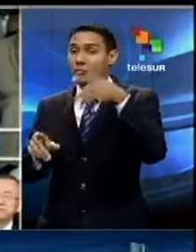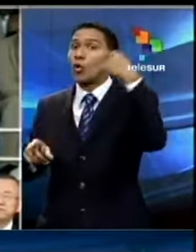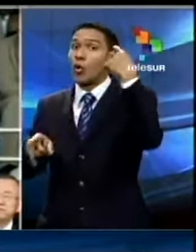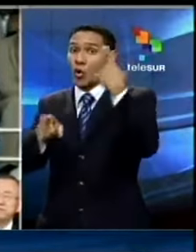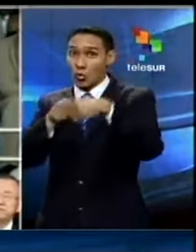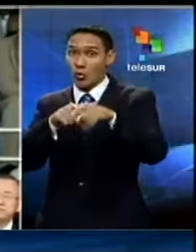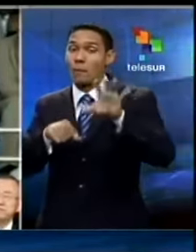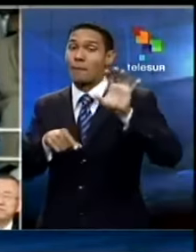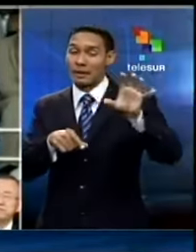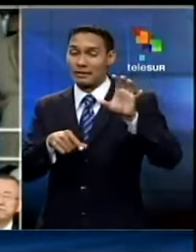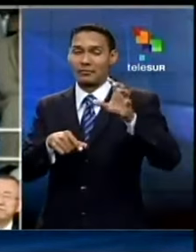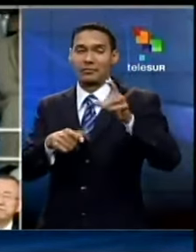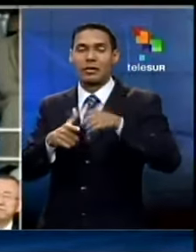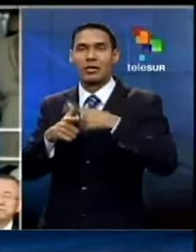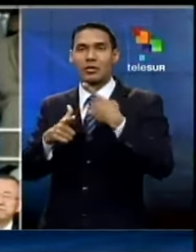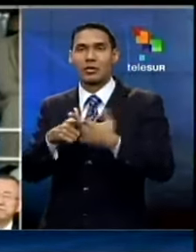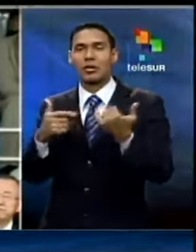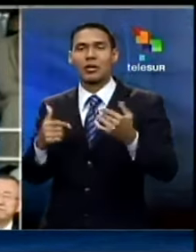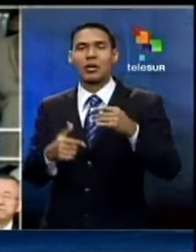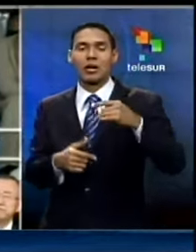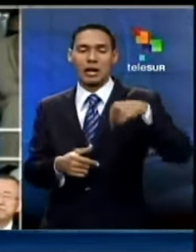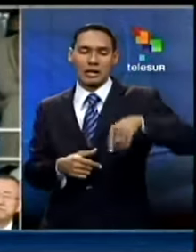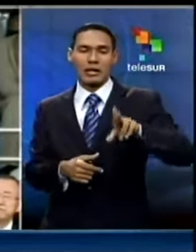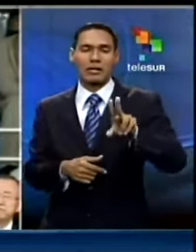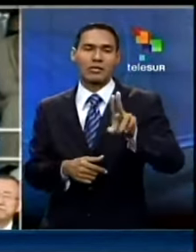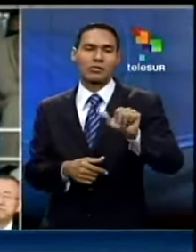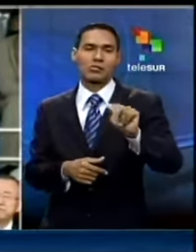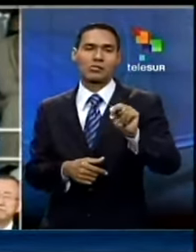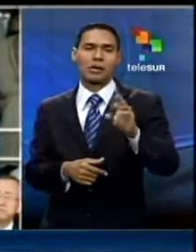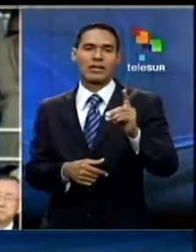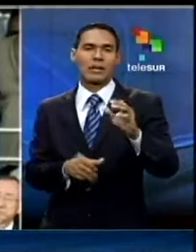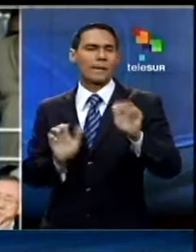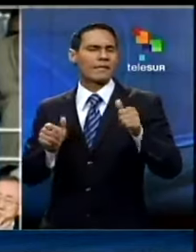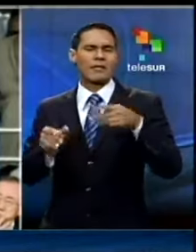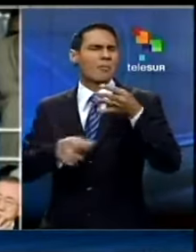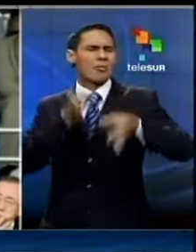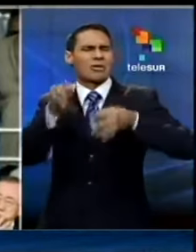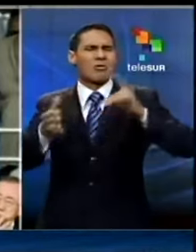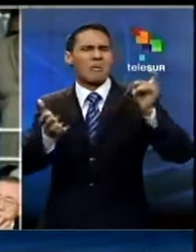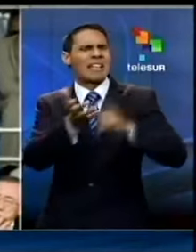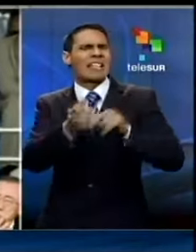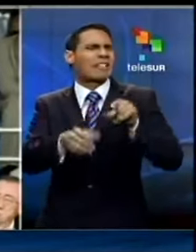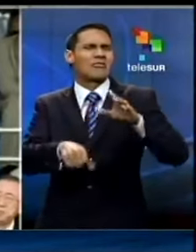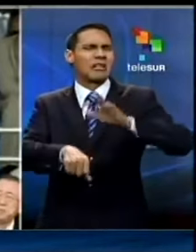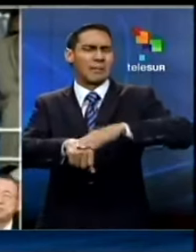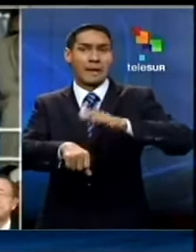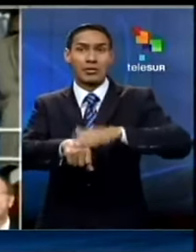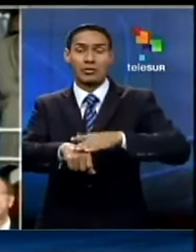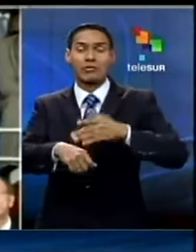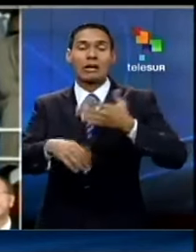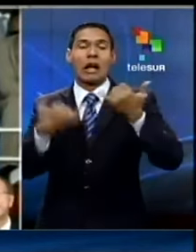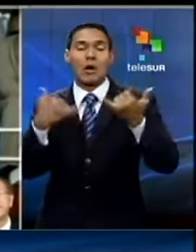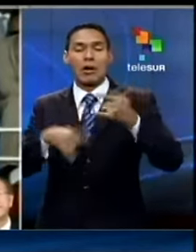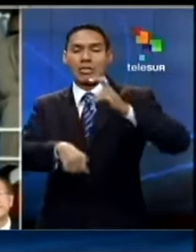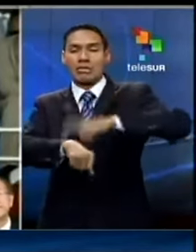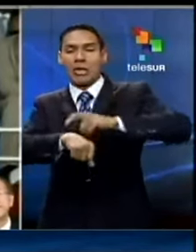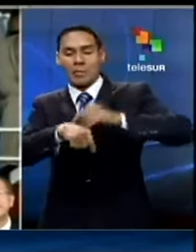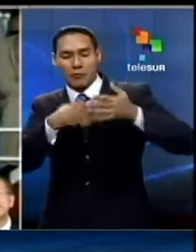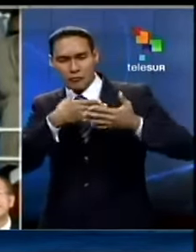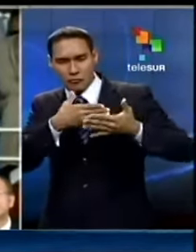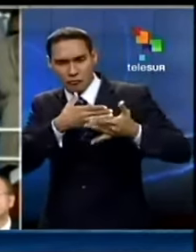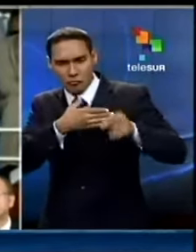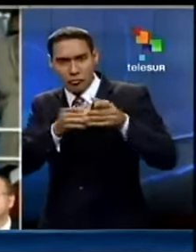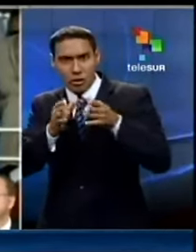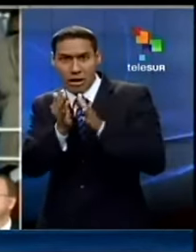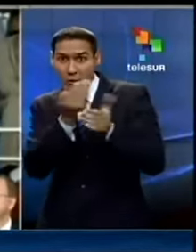hermoso país es por esto que los ruandeses siguen buscando la explicación más completa de lo que pasó el paso del tiempo no debe ocultar los